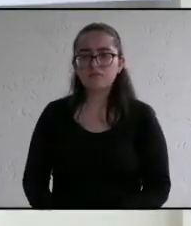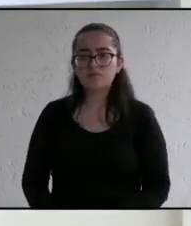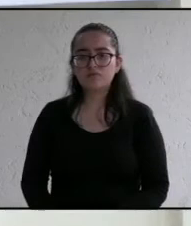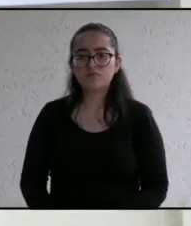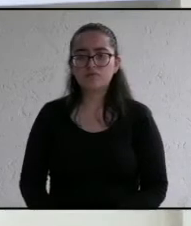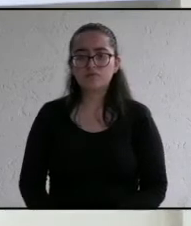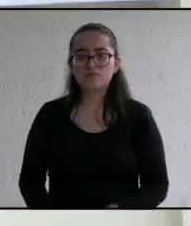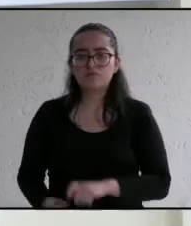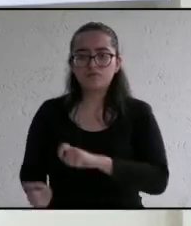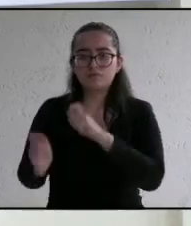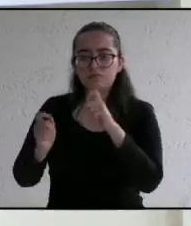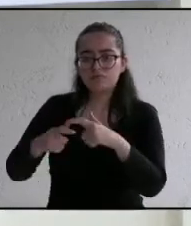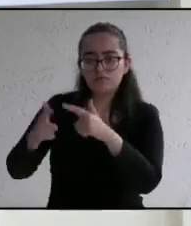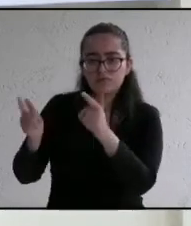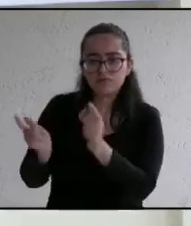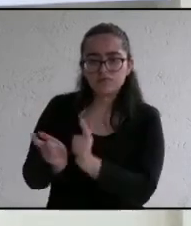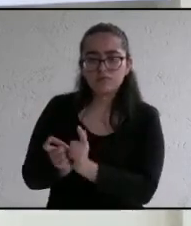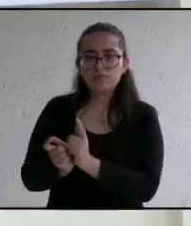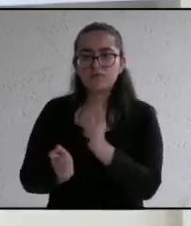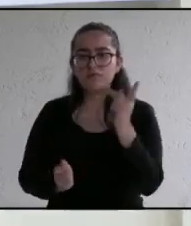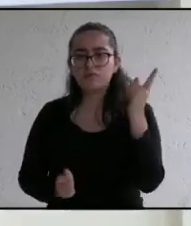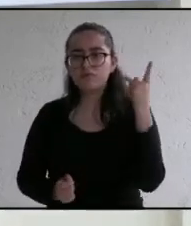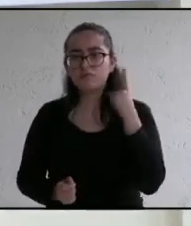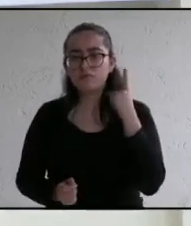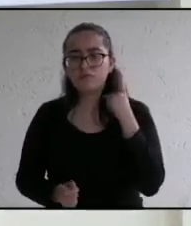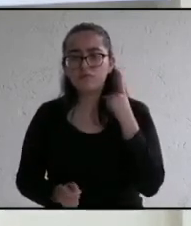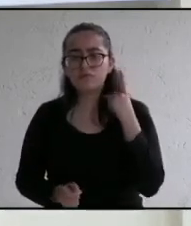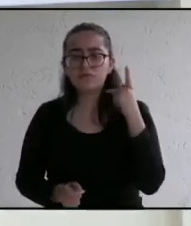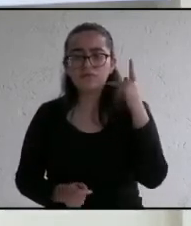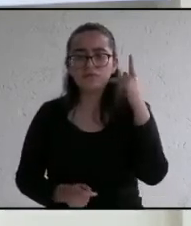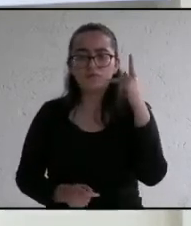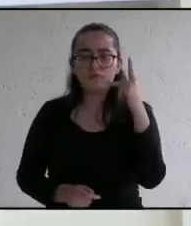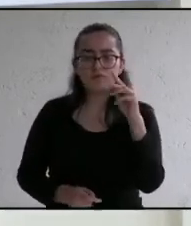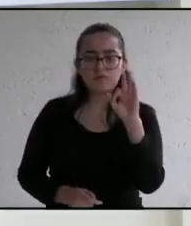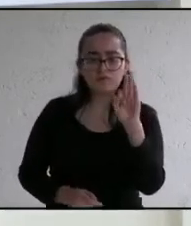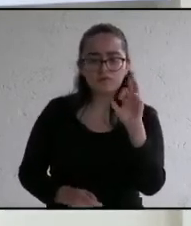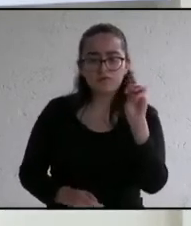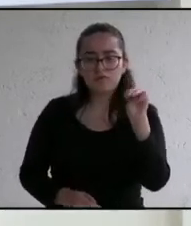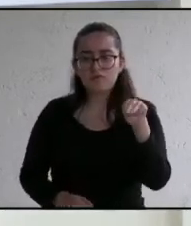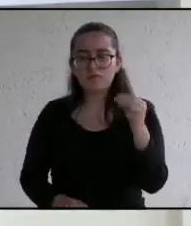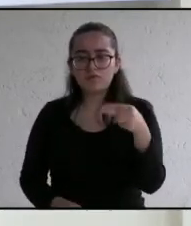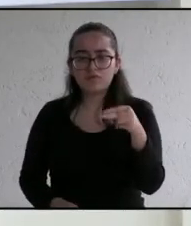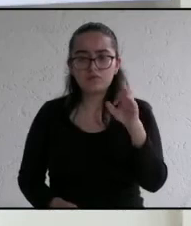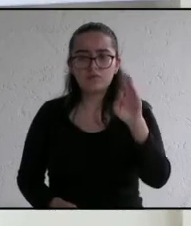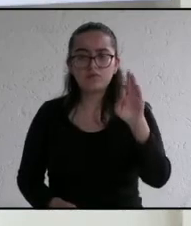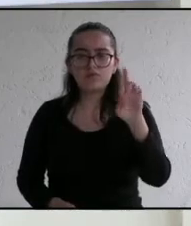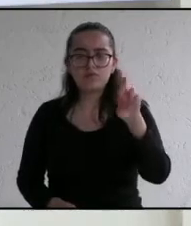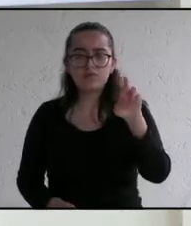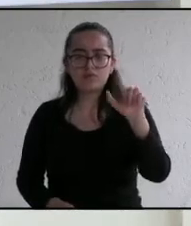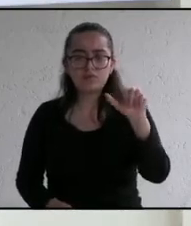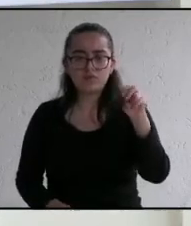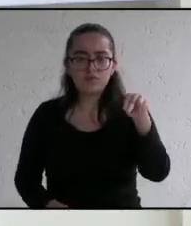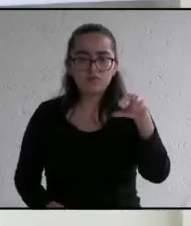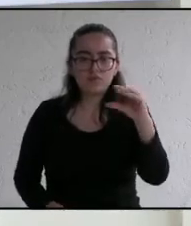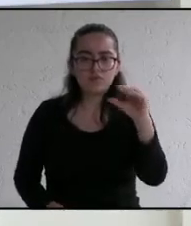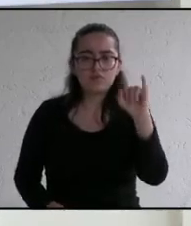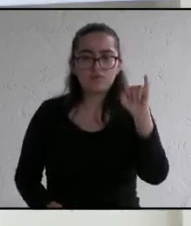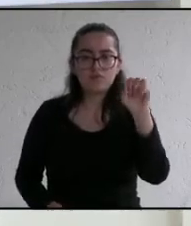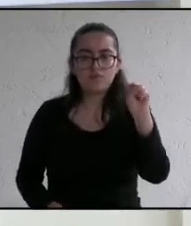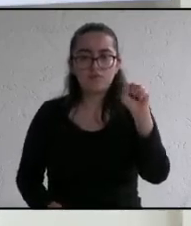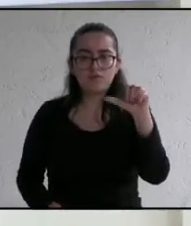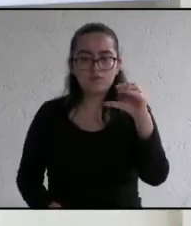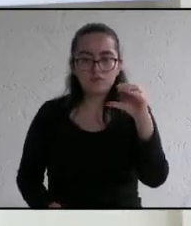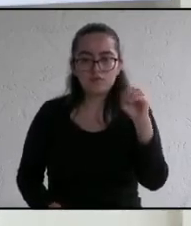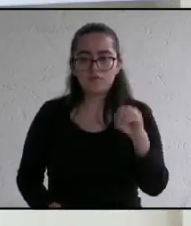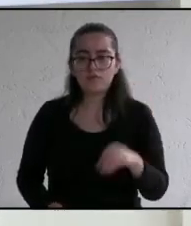y le comento al candidato del partido Fuerza por México Francisco Fernández Morales contará con 30 segundos en este segundo